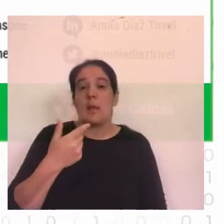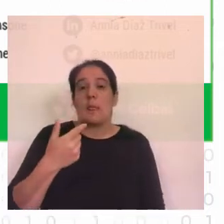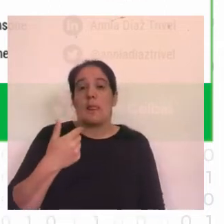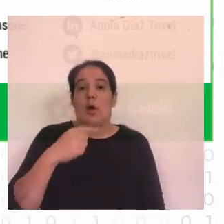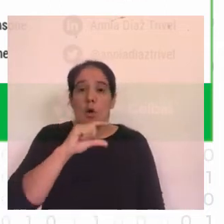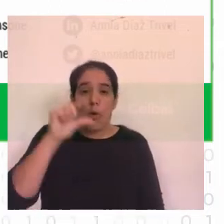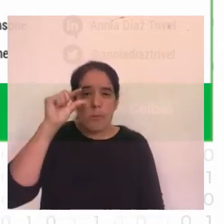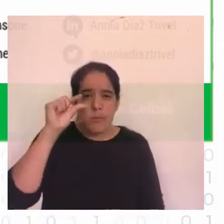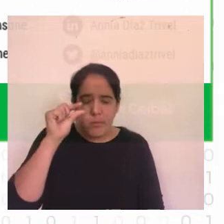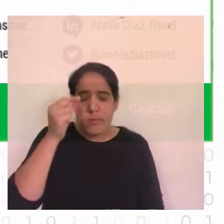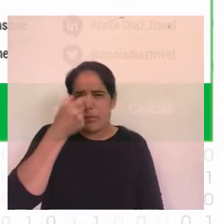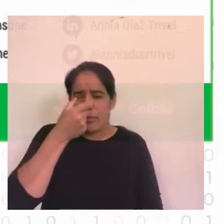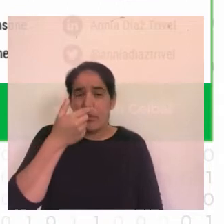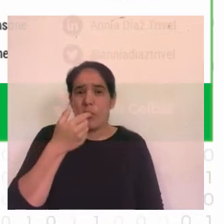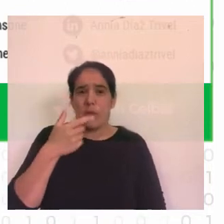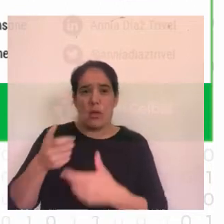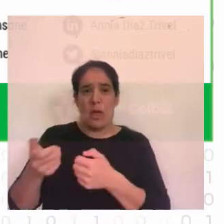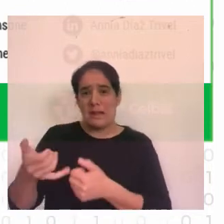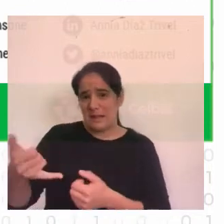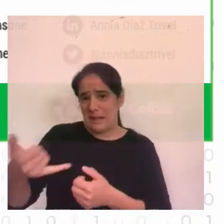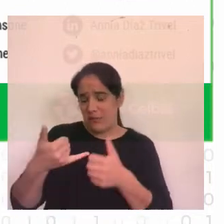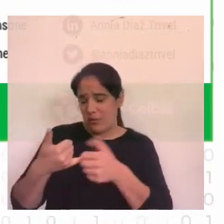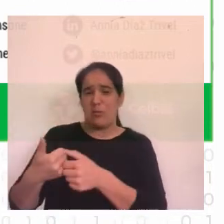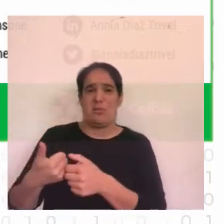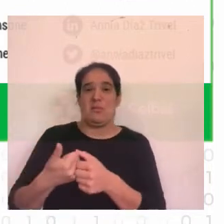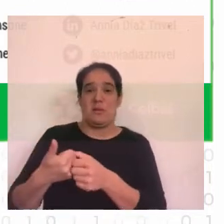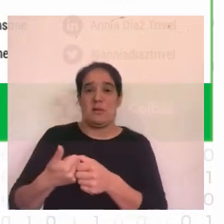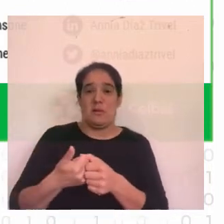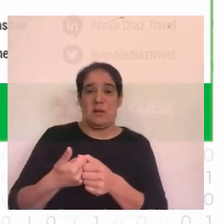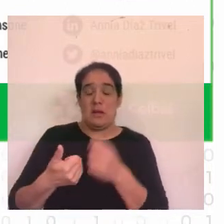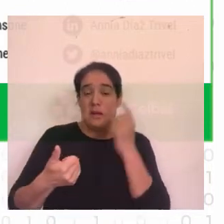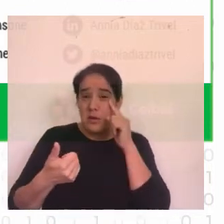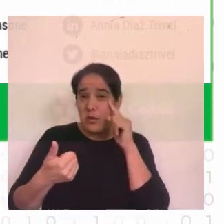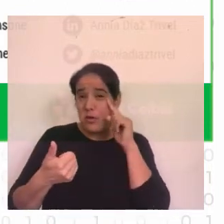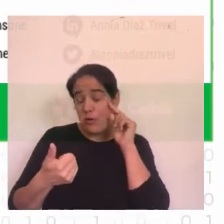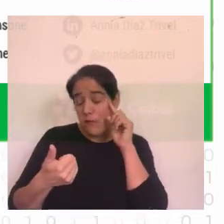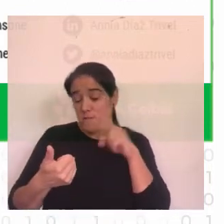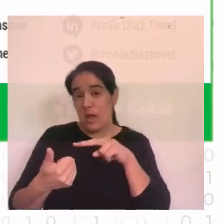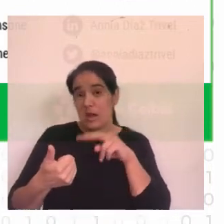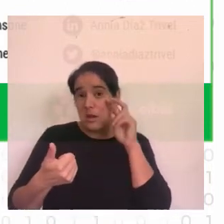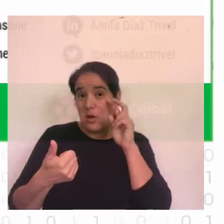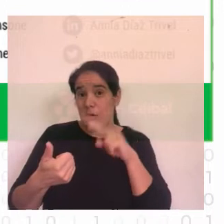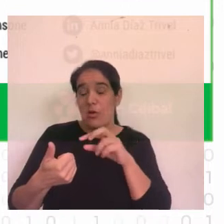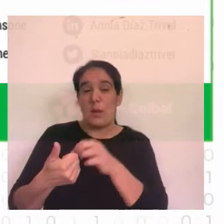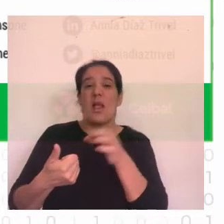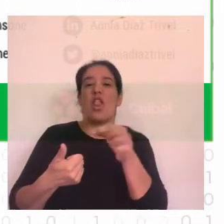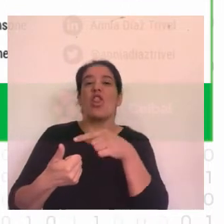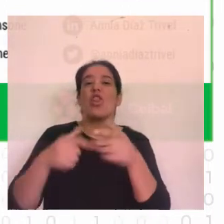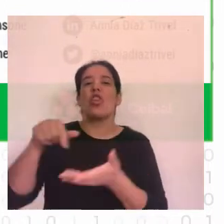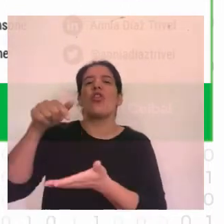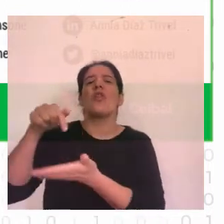aplicaciones de navegación llegan al lugar pero les falla la asistencia interior entonces nuestra idea era con